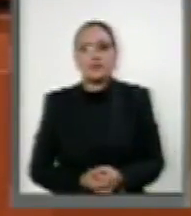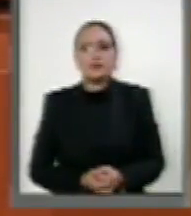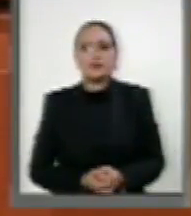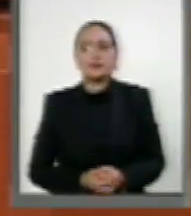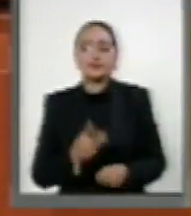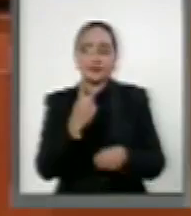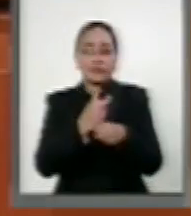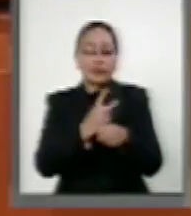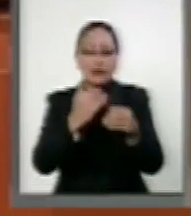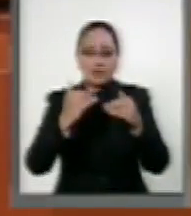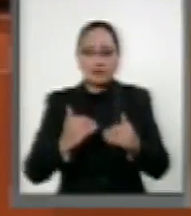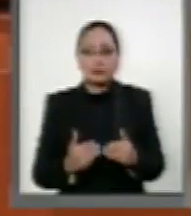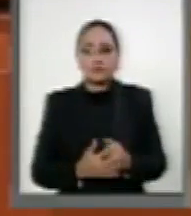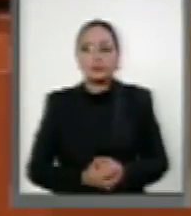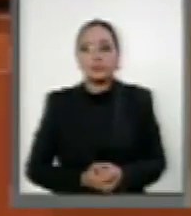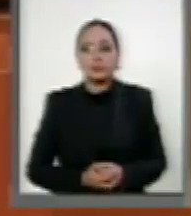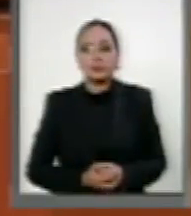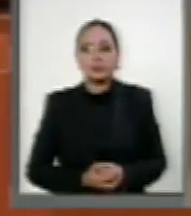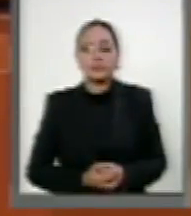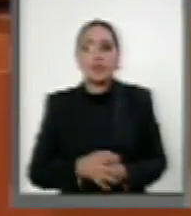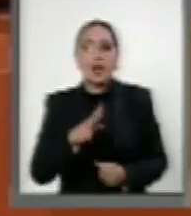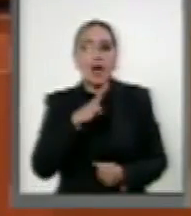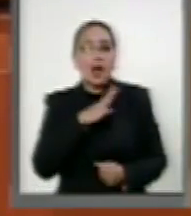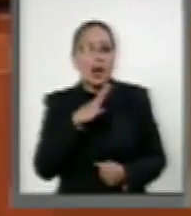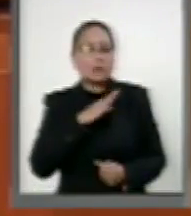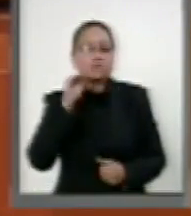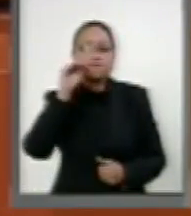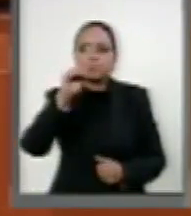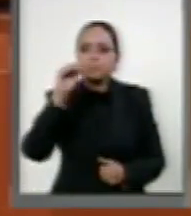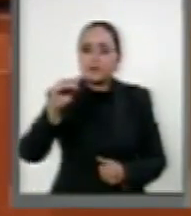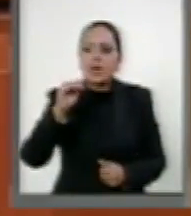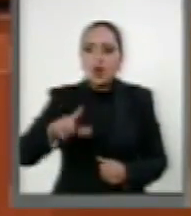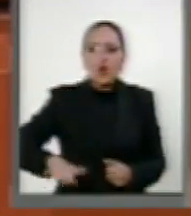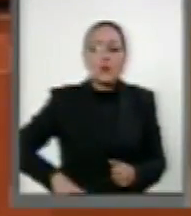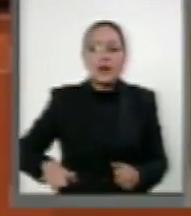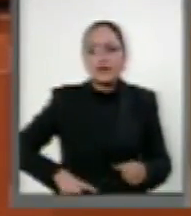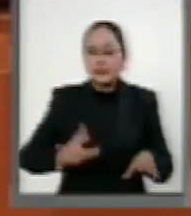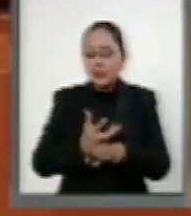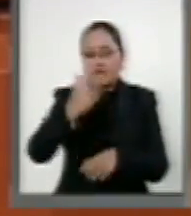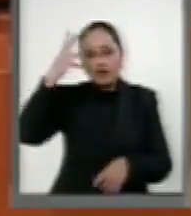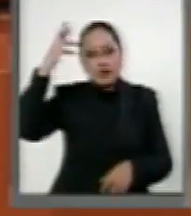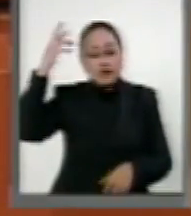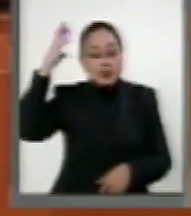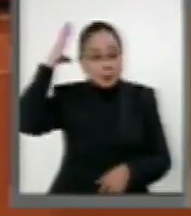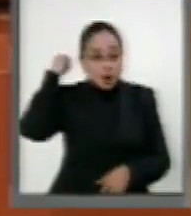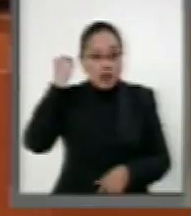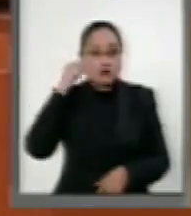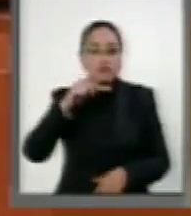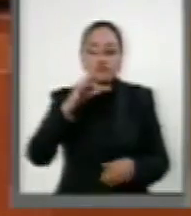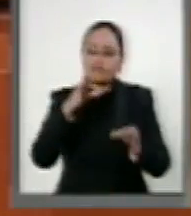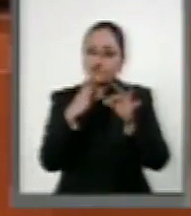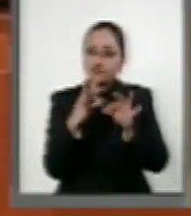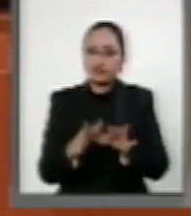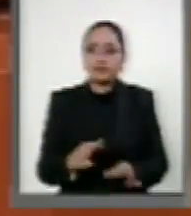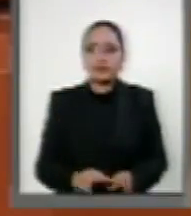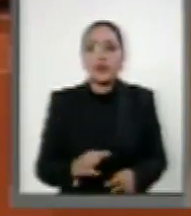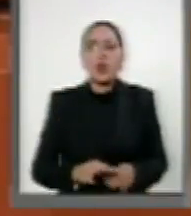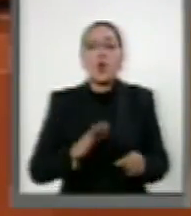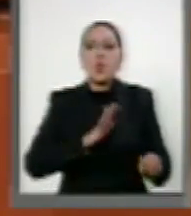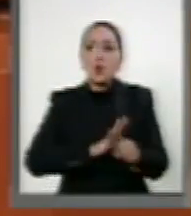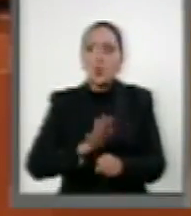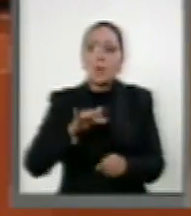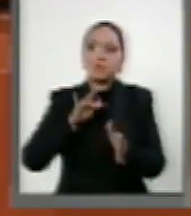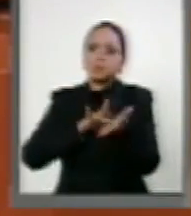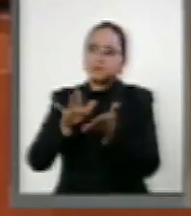el Senado de la República realiza atento exhorto al gobierno del estado de Morelos a que cumpla con el desarrollo de la Universidad